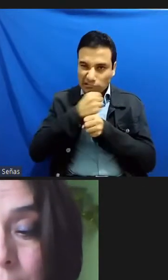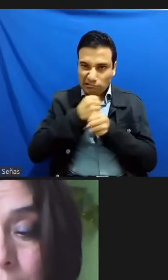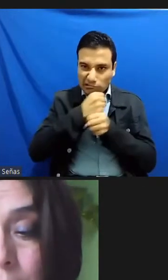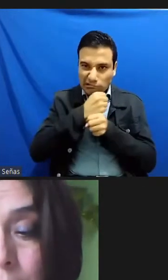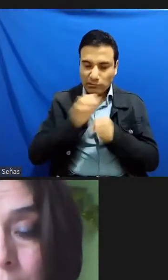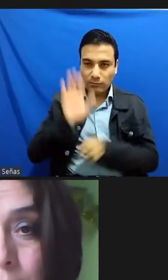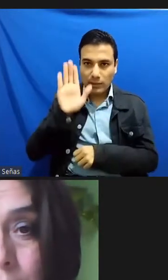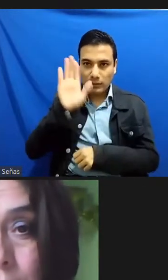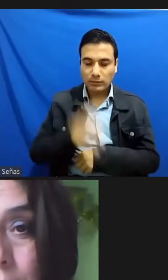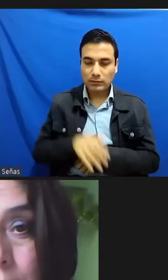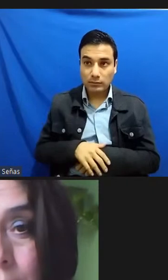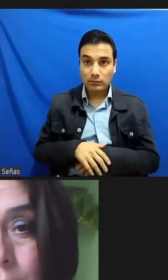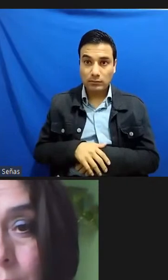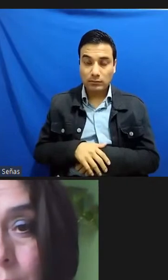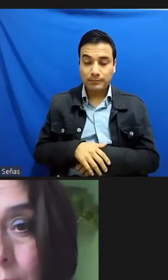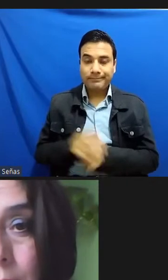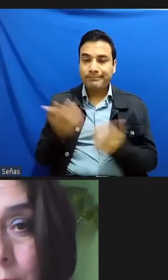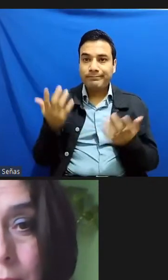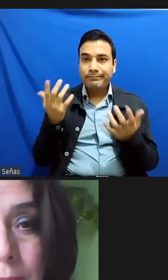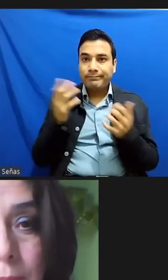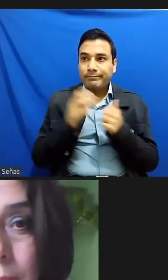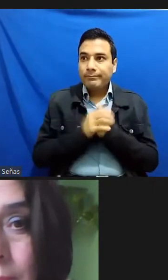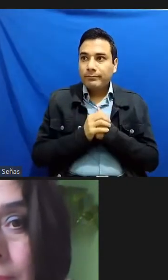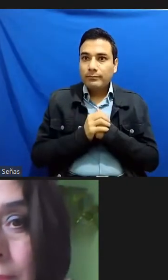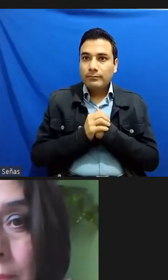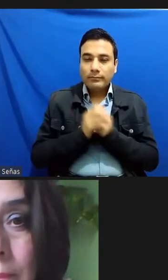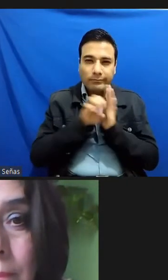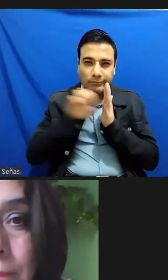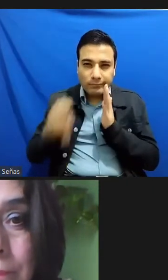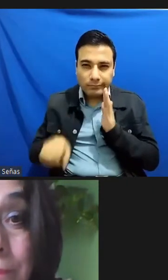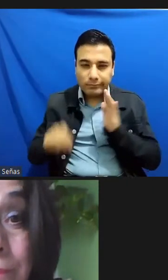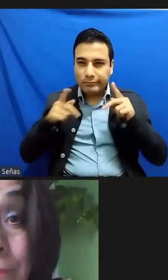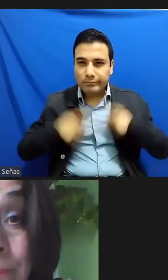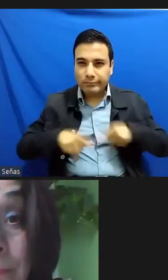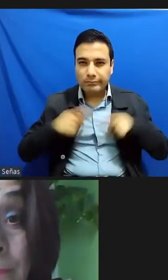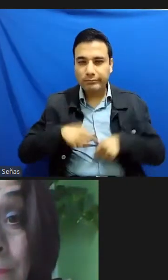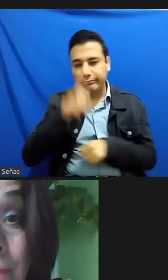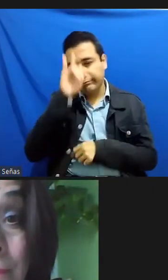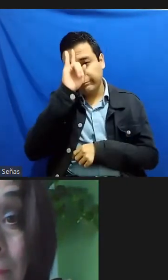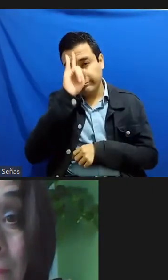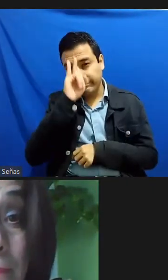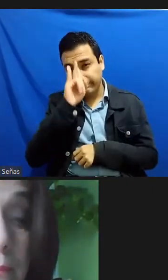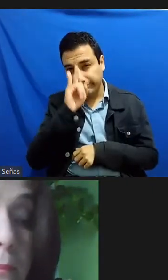ni siquiera los guapos perfectos según los cánones